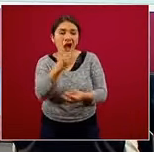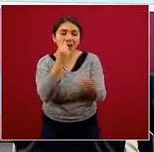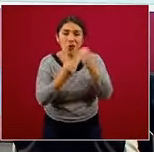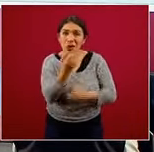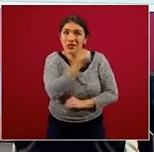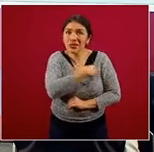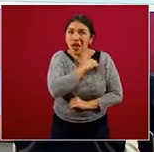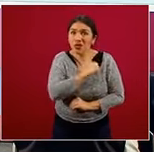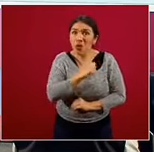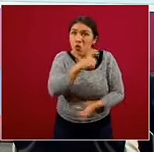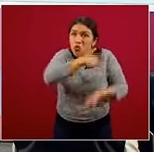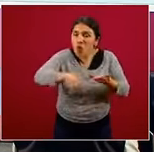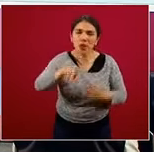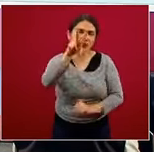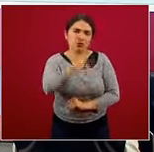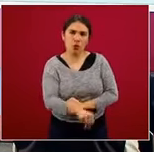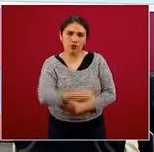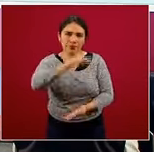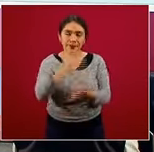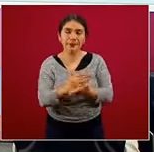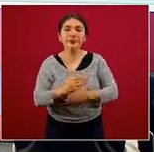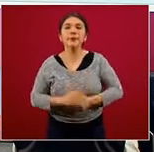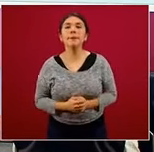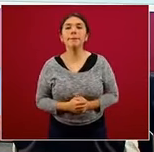sean saludables. La siguiente, por favor.